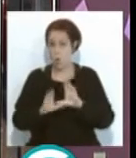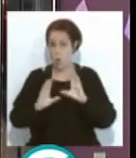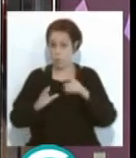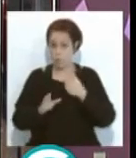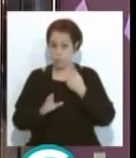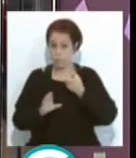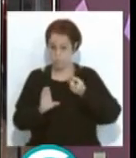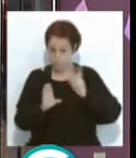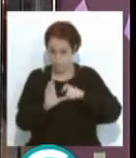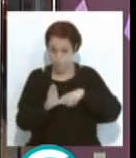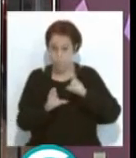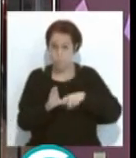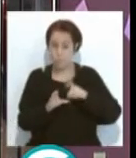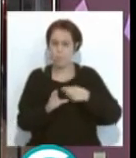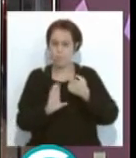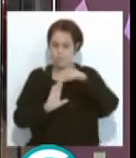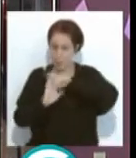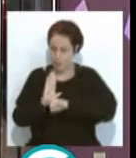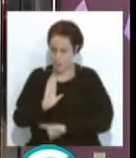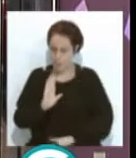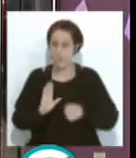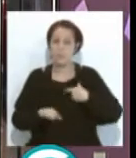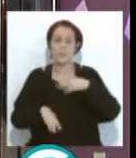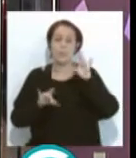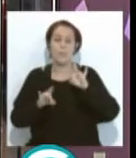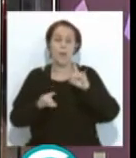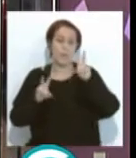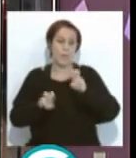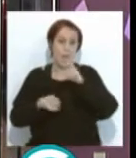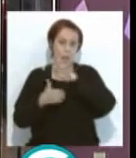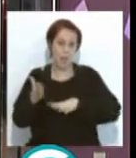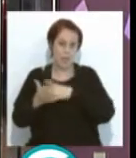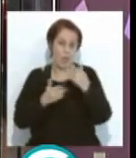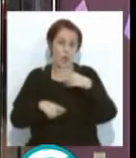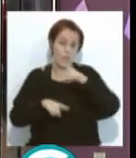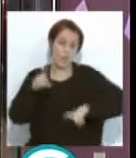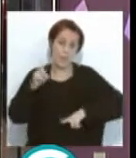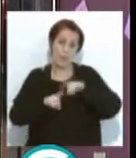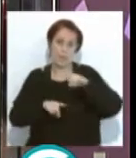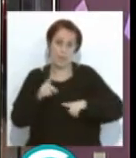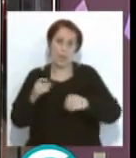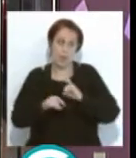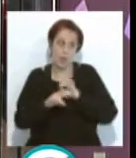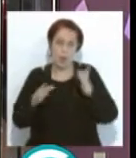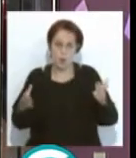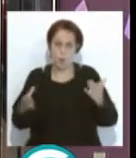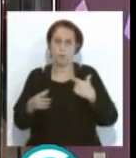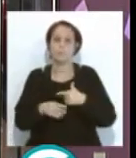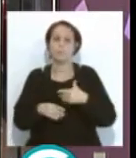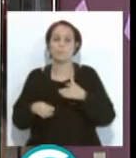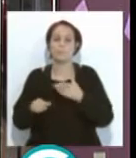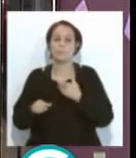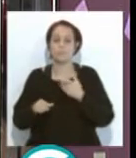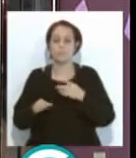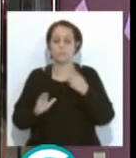inscripciones. Cada vez que nos planteamos el tema del calendario siempre decimos, bueno, pues calendario que queda condicionado, evidentemente, a que termina el plazo de